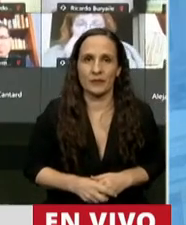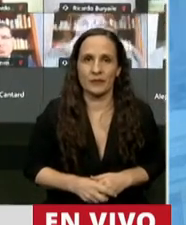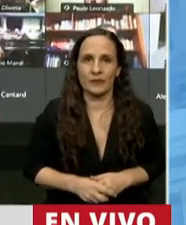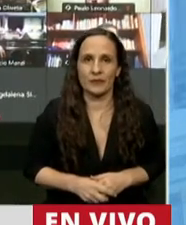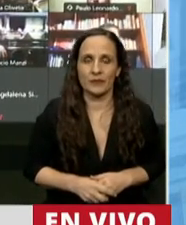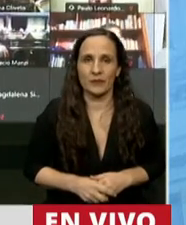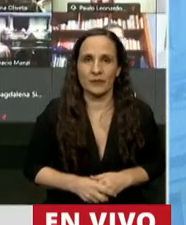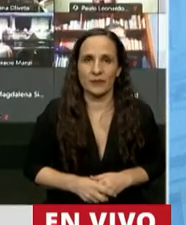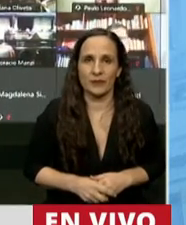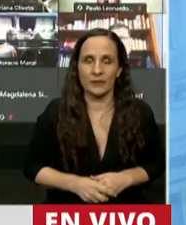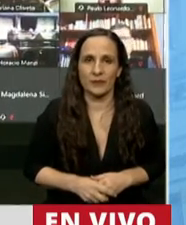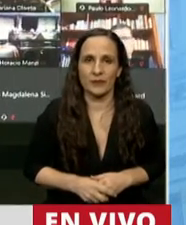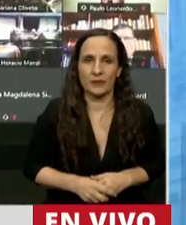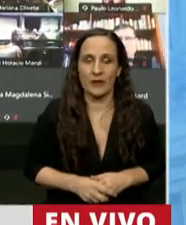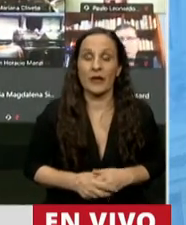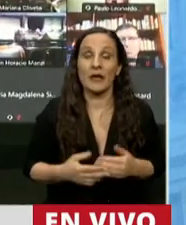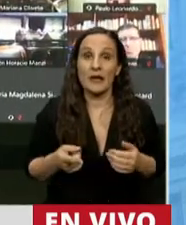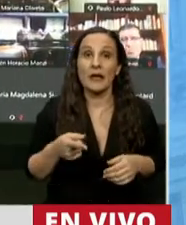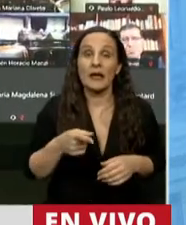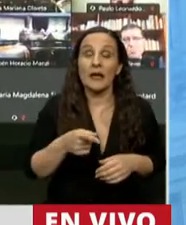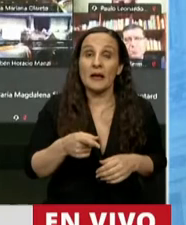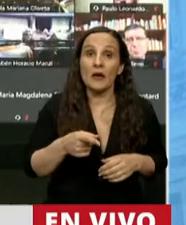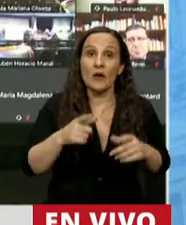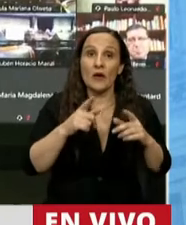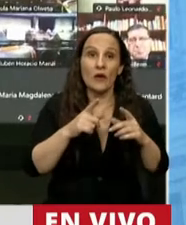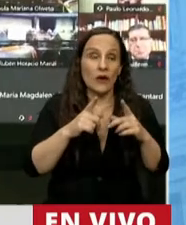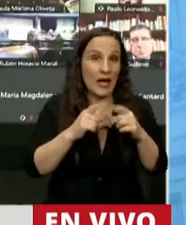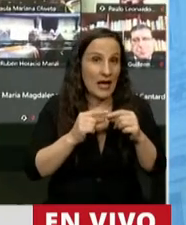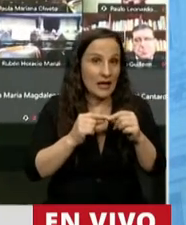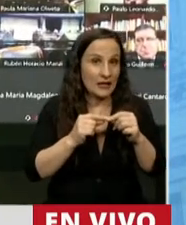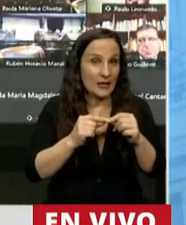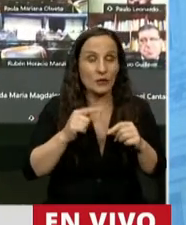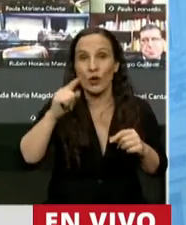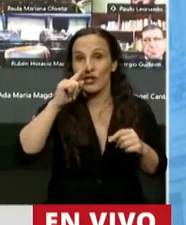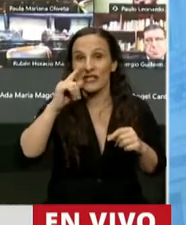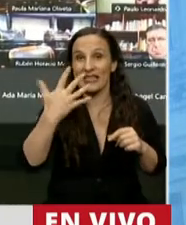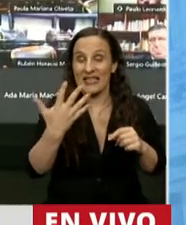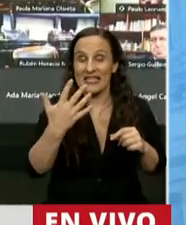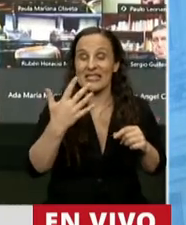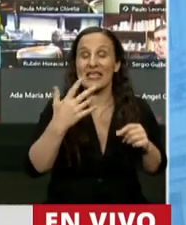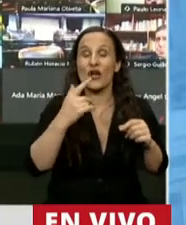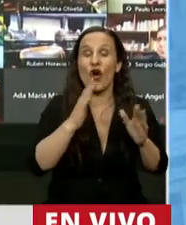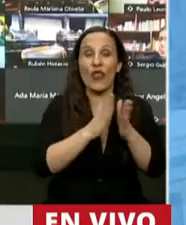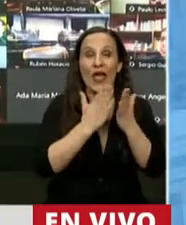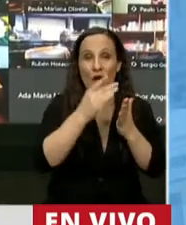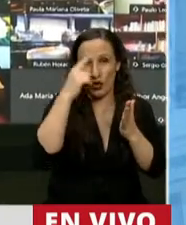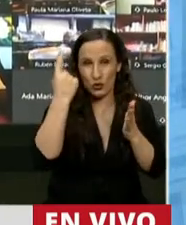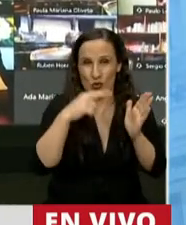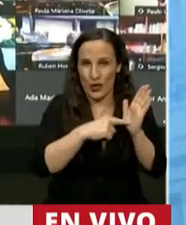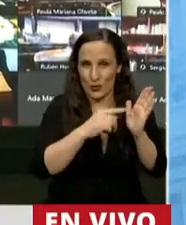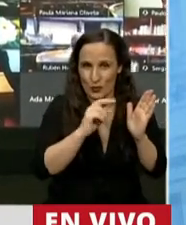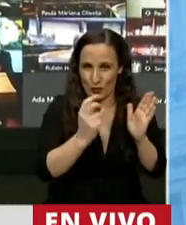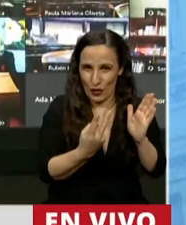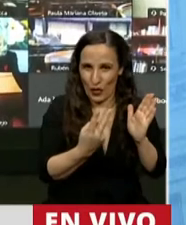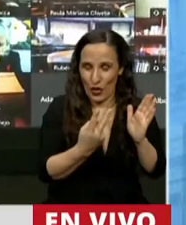Como consecuencia también de lo que establece el artículo 75, inciso 2 de la Constitución, como yo decía al